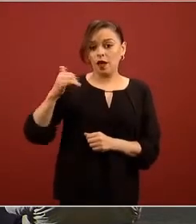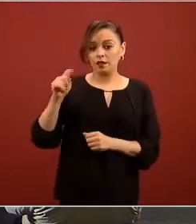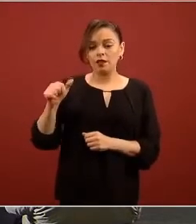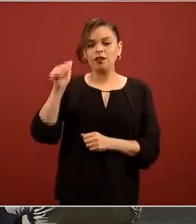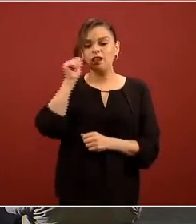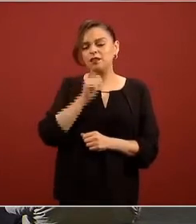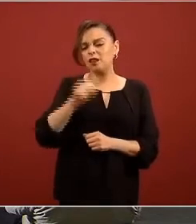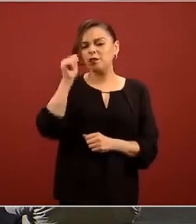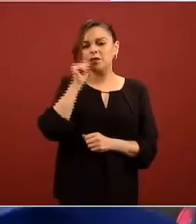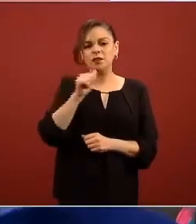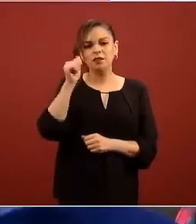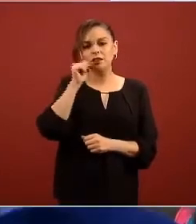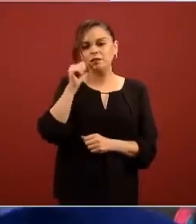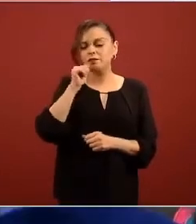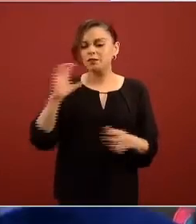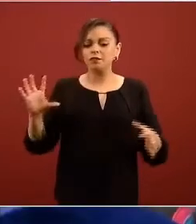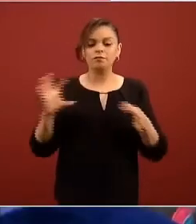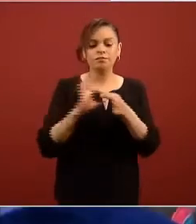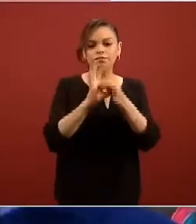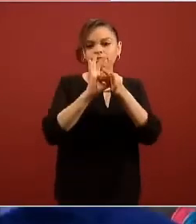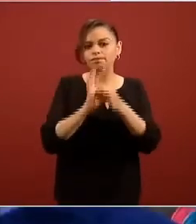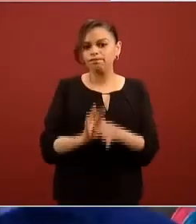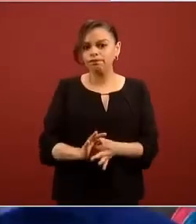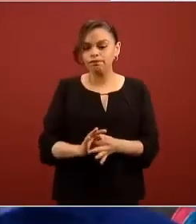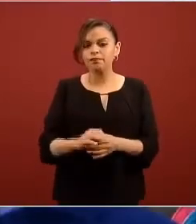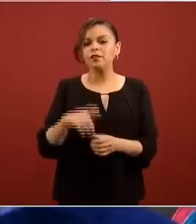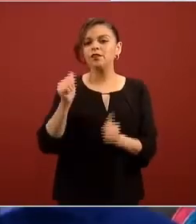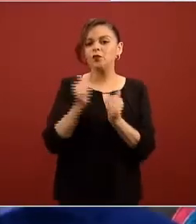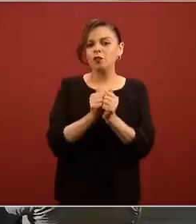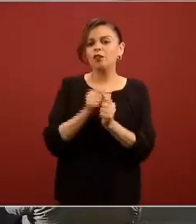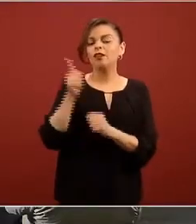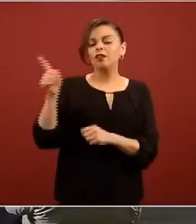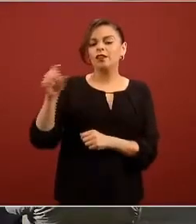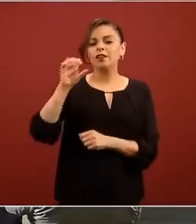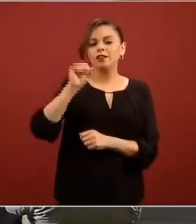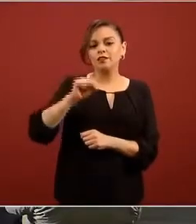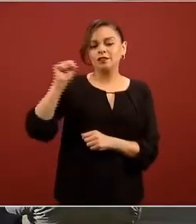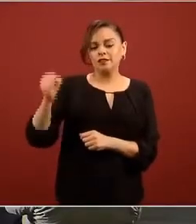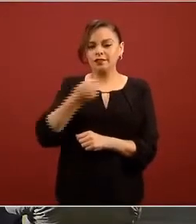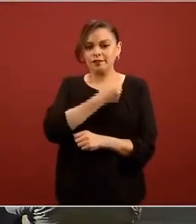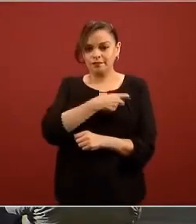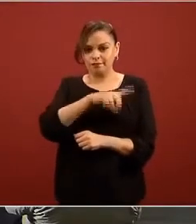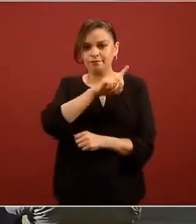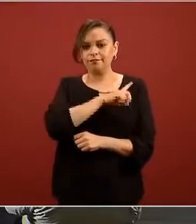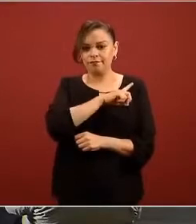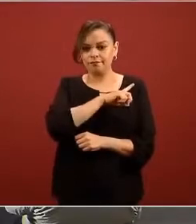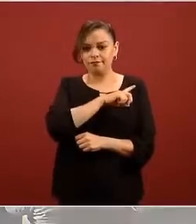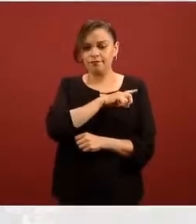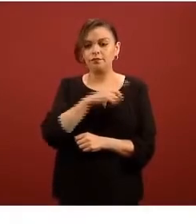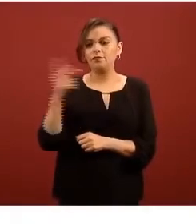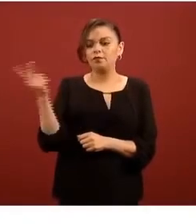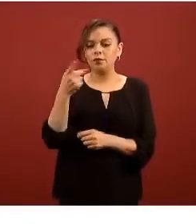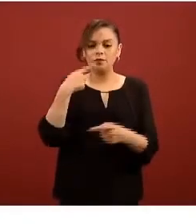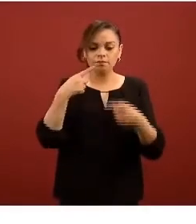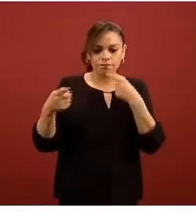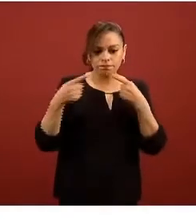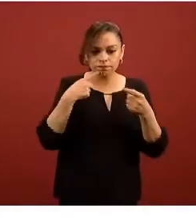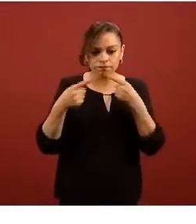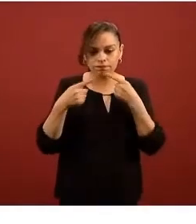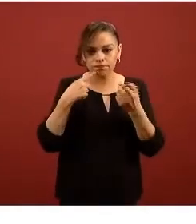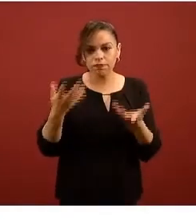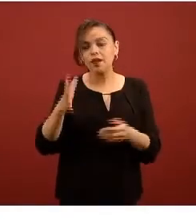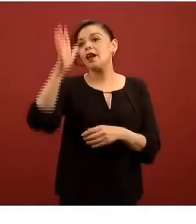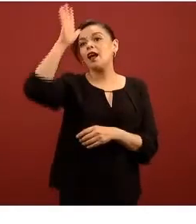muy estrecha con la Secretaría de Salud y en particular a través de un convenio que se está